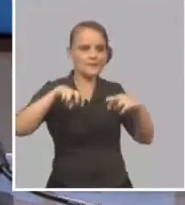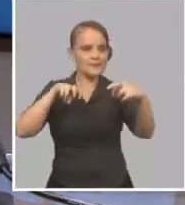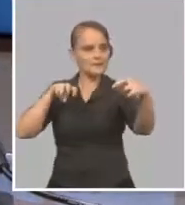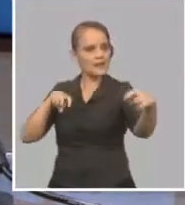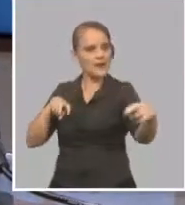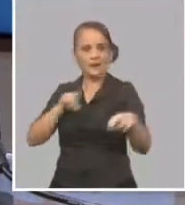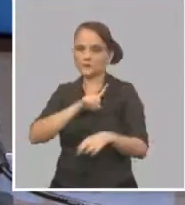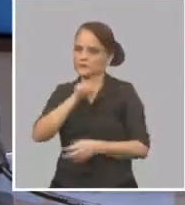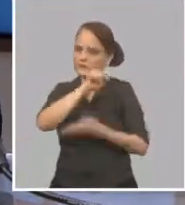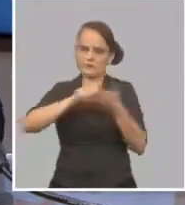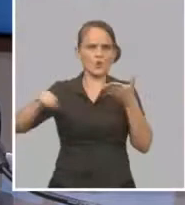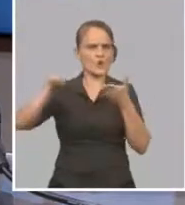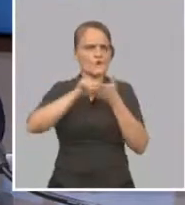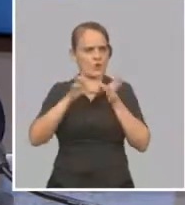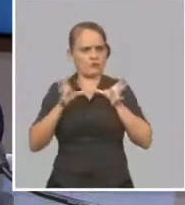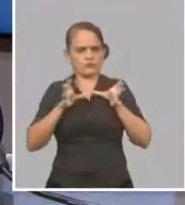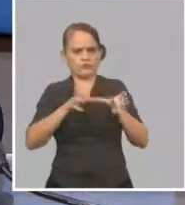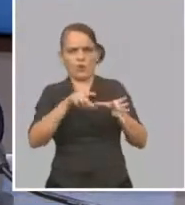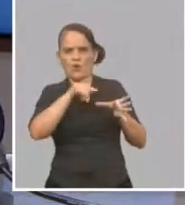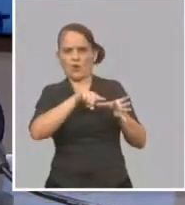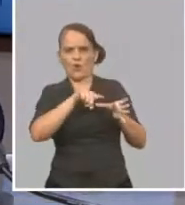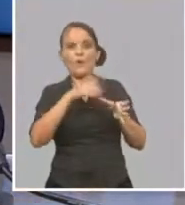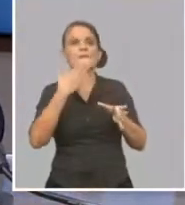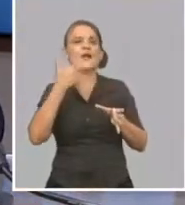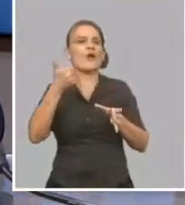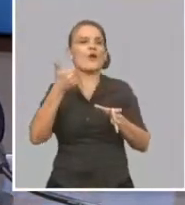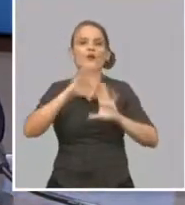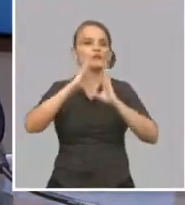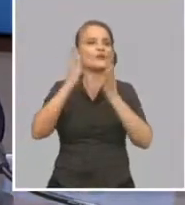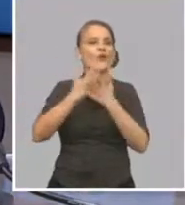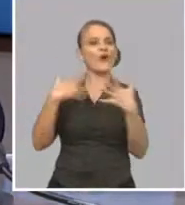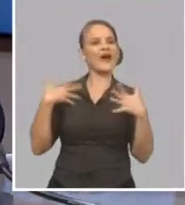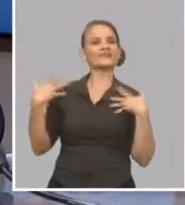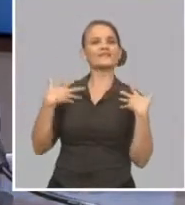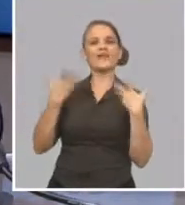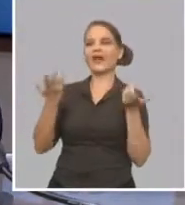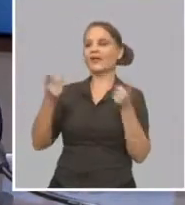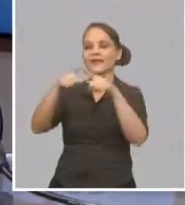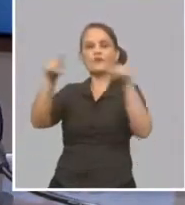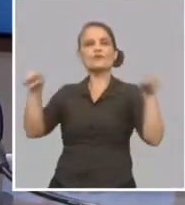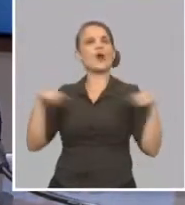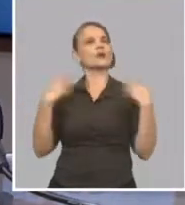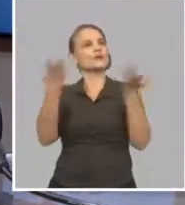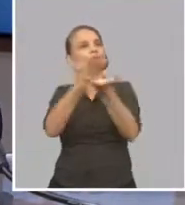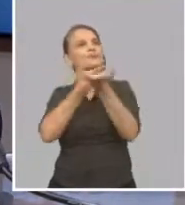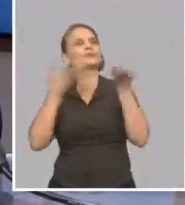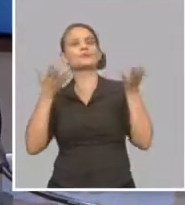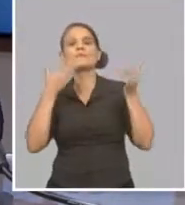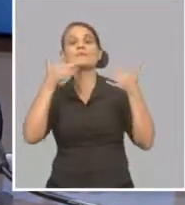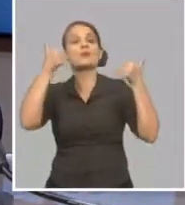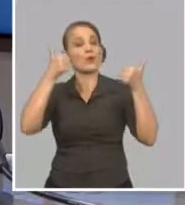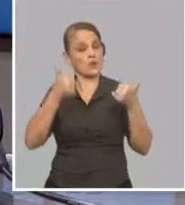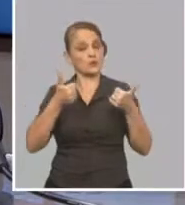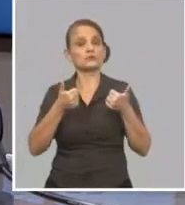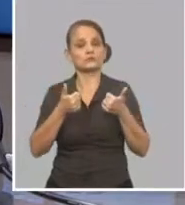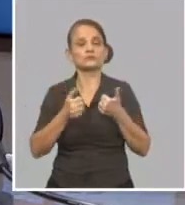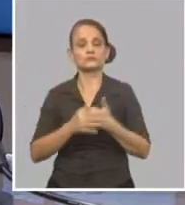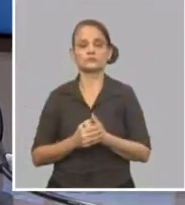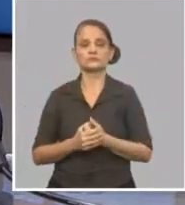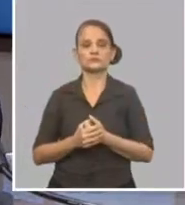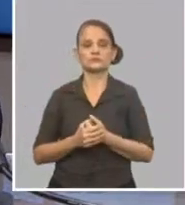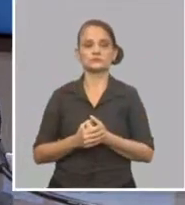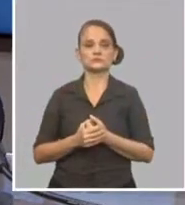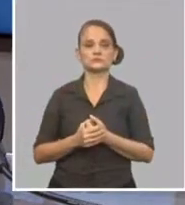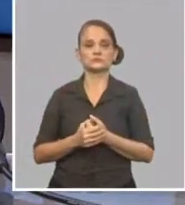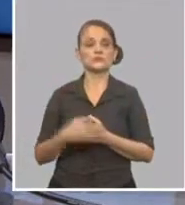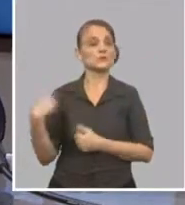estimulamos que haya más actividades al aire libre. Esto nos ha obligado a crecer en los